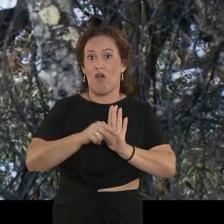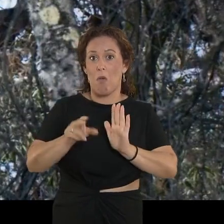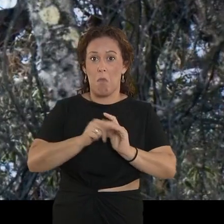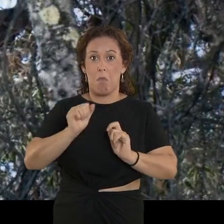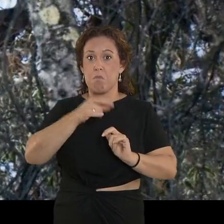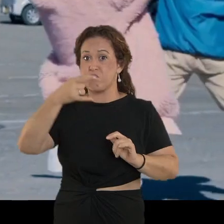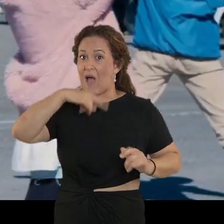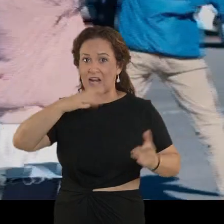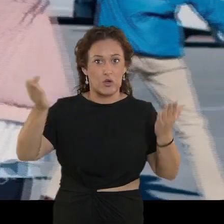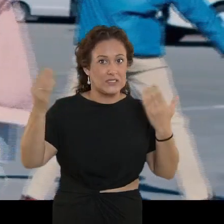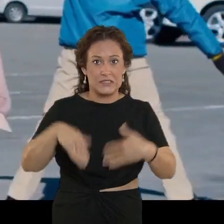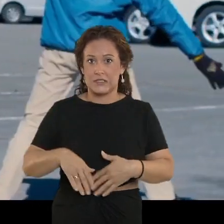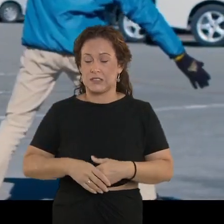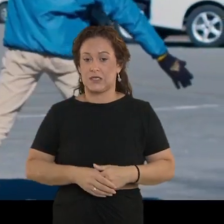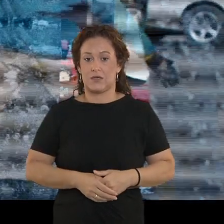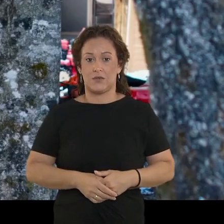mal no existe.